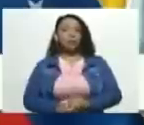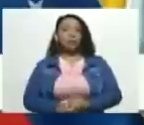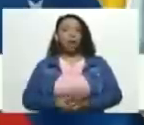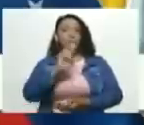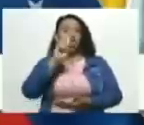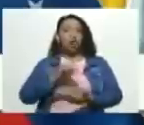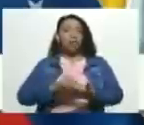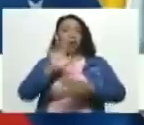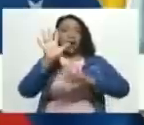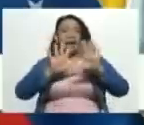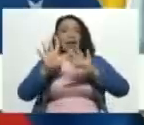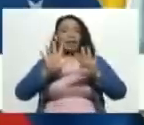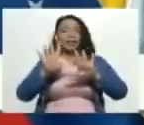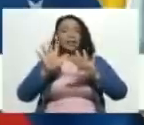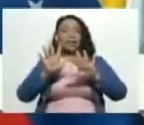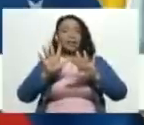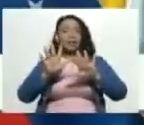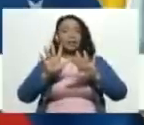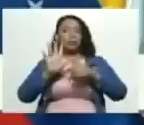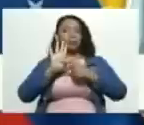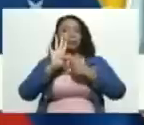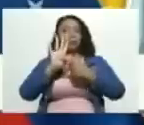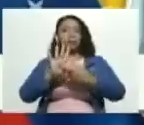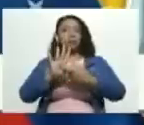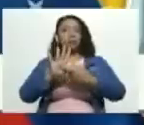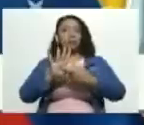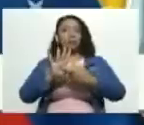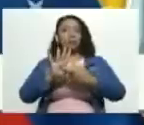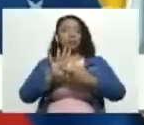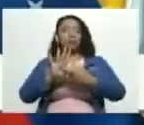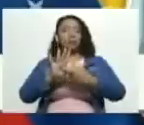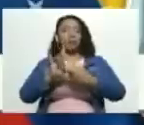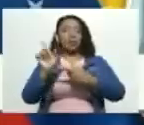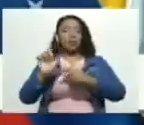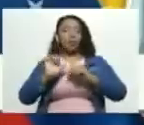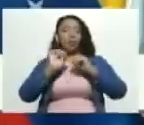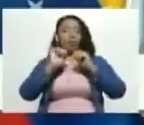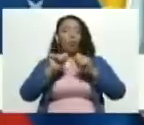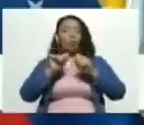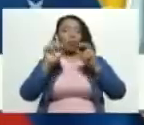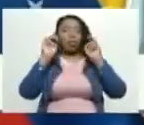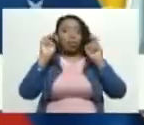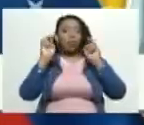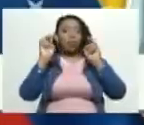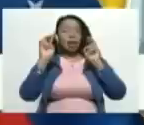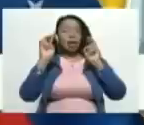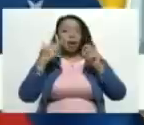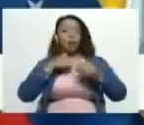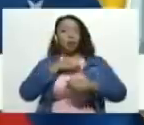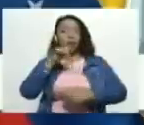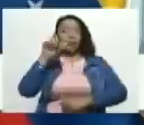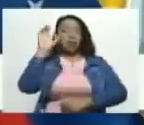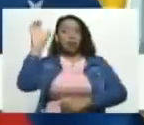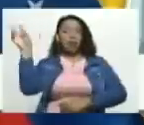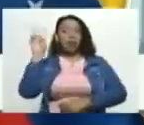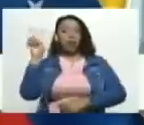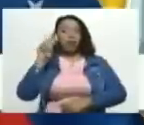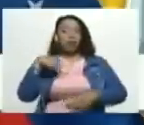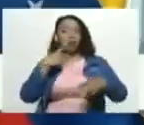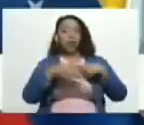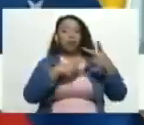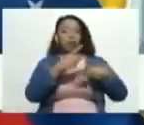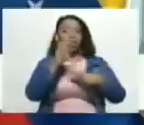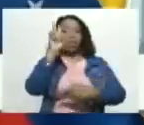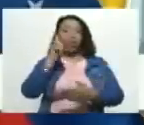2015 al momento de aprobarse el decreto de Obama con el que se inicia el ataque a nuestro país Venezuela producía 2